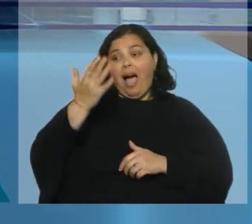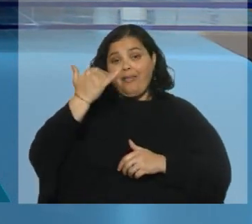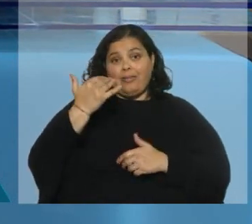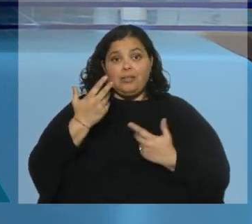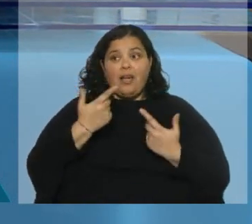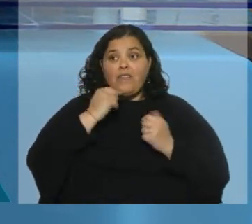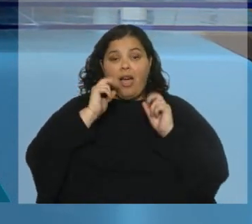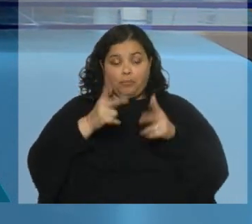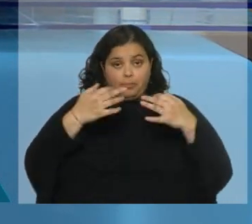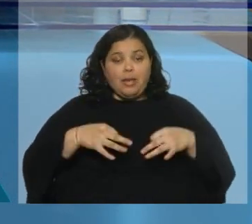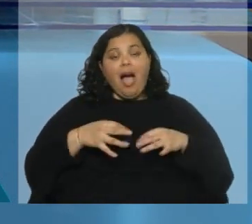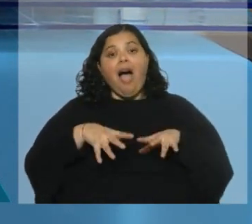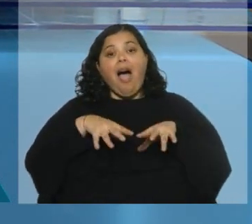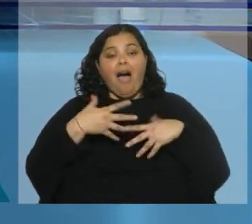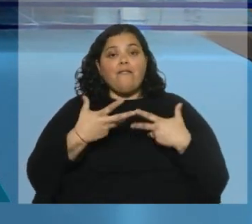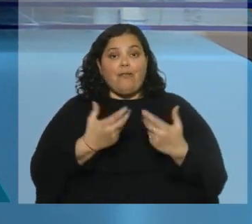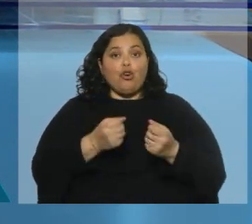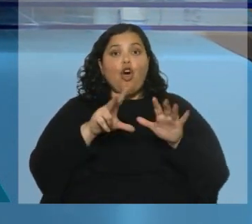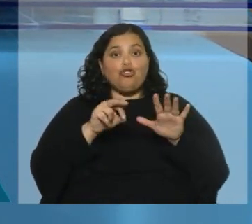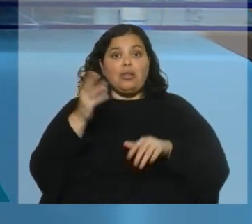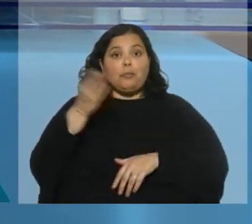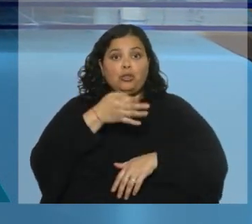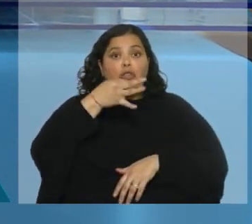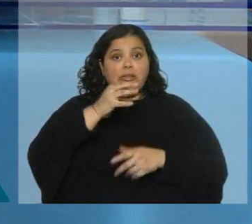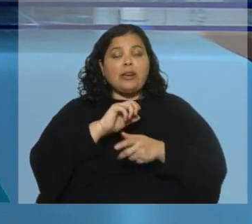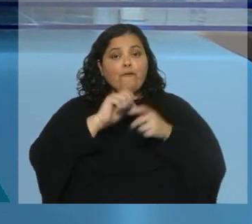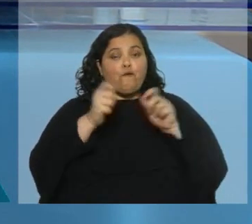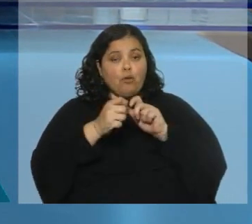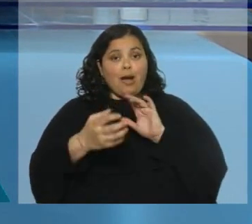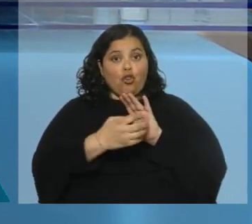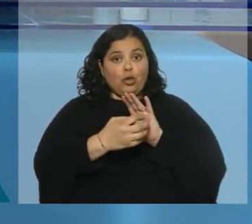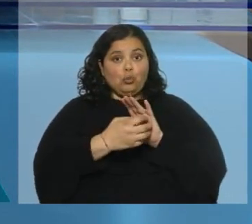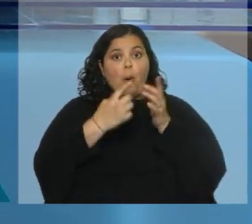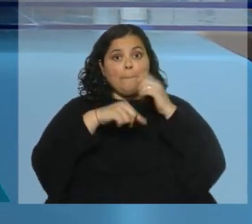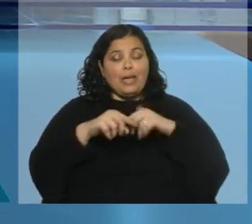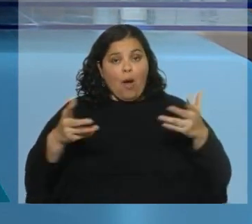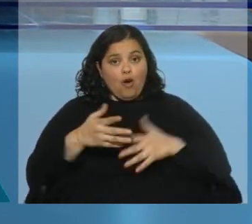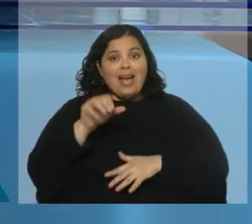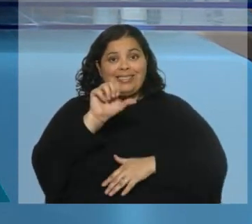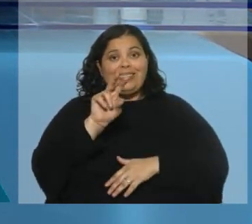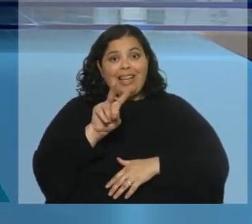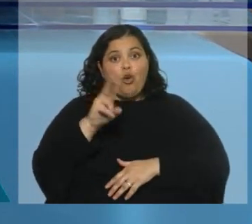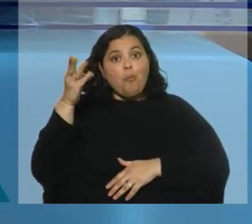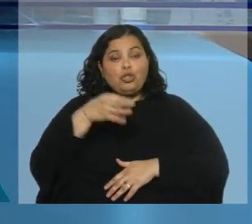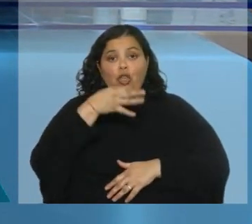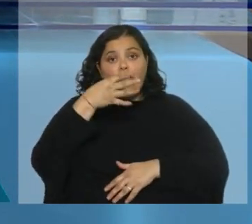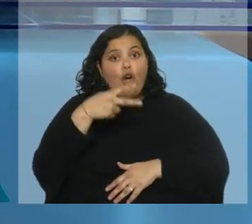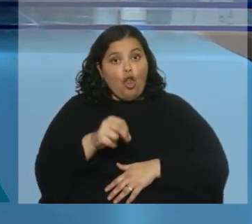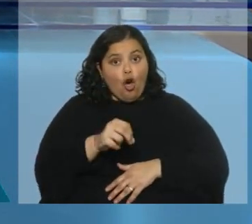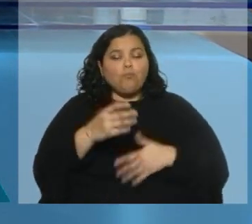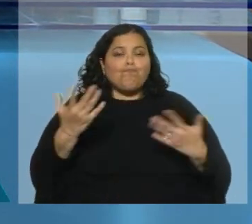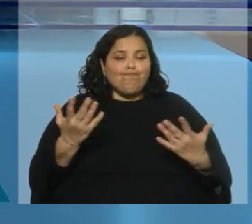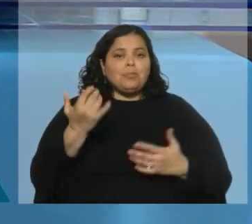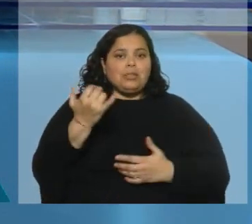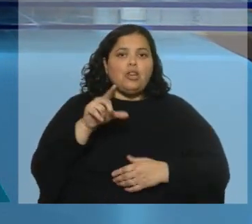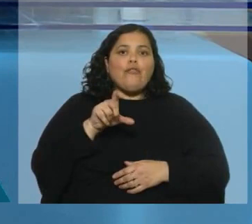favor de reformar la Constitución que quedaba del gobierno de Pinochet y que ahora 62% dijo no. Sí, evidentemente